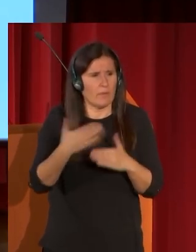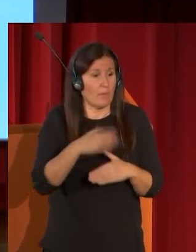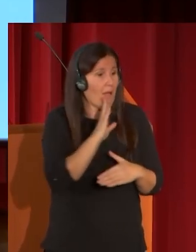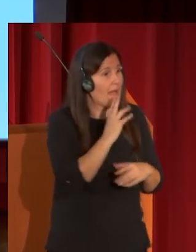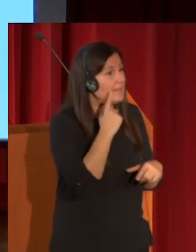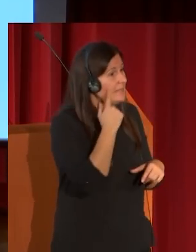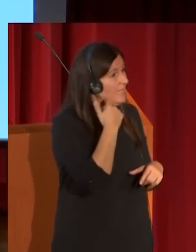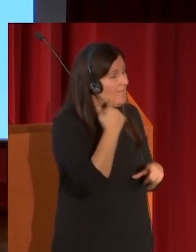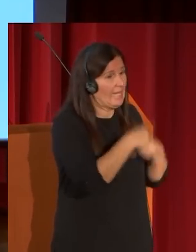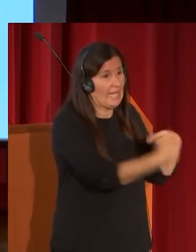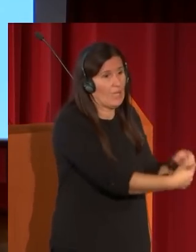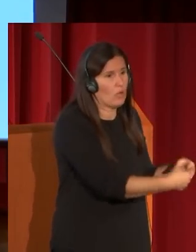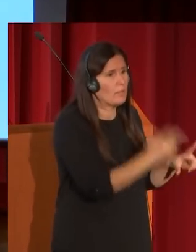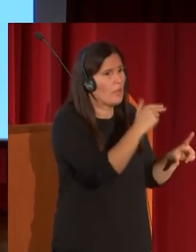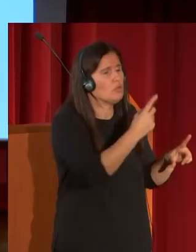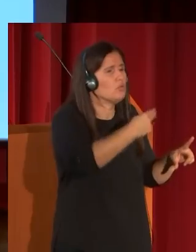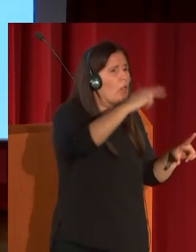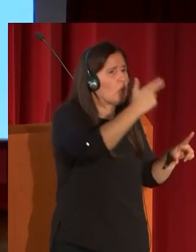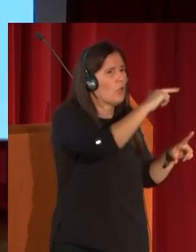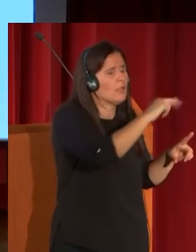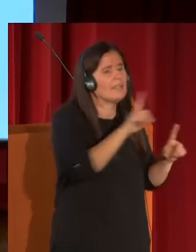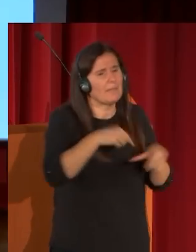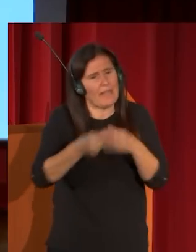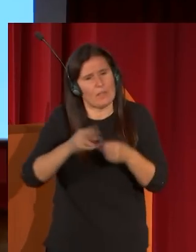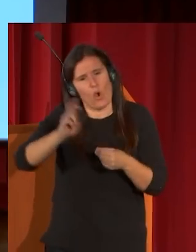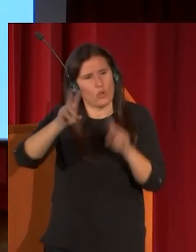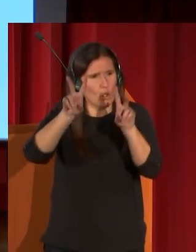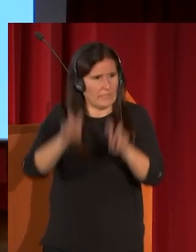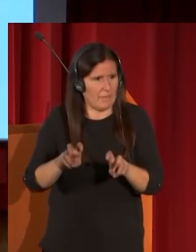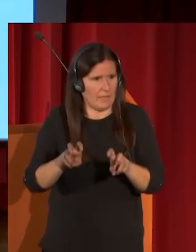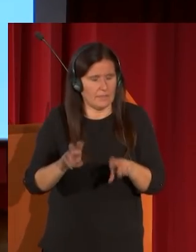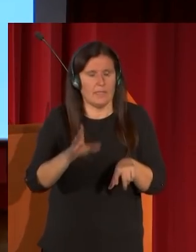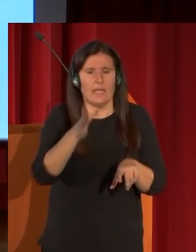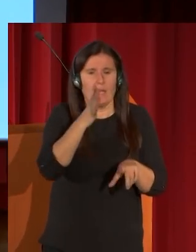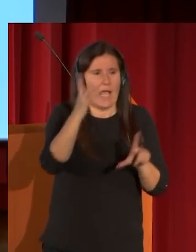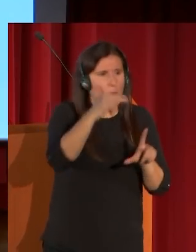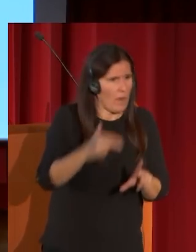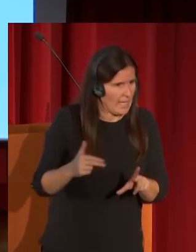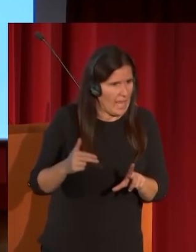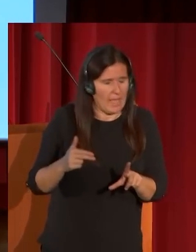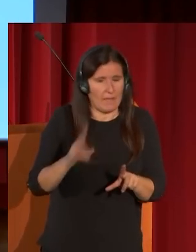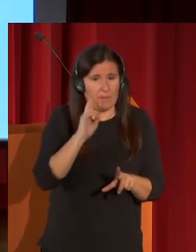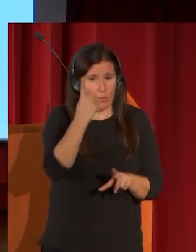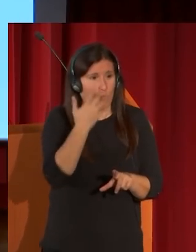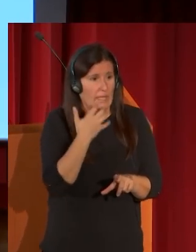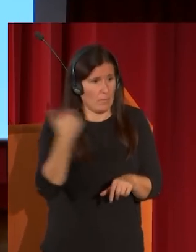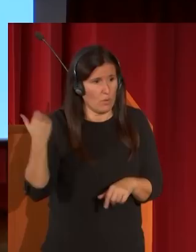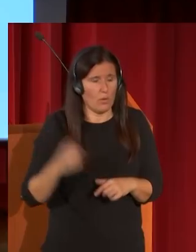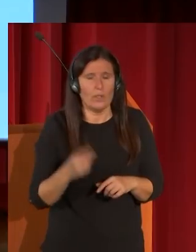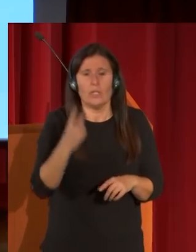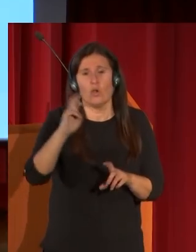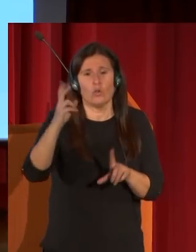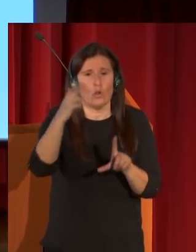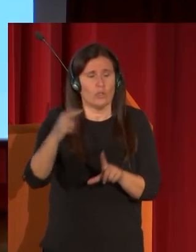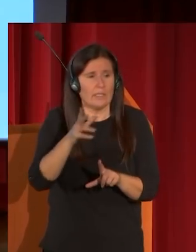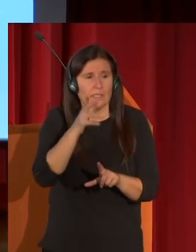pincelada enormemente suelta otros temas al óleo a la acuarela y a la aguada vemos un ejemplo al óleo en este pórtico de la